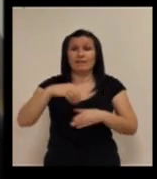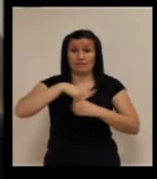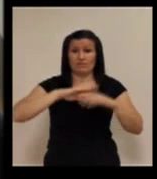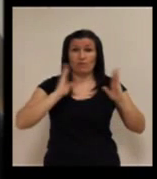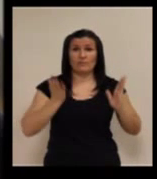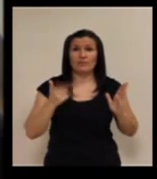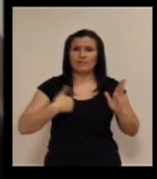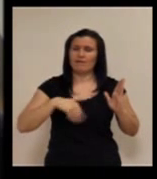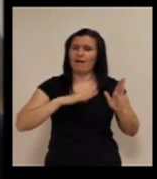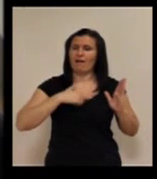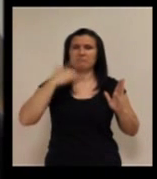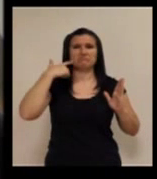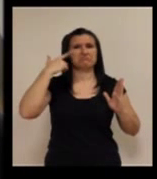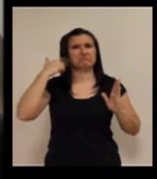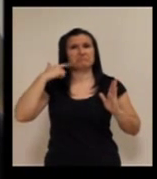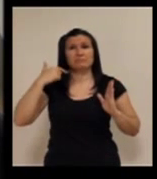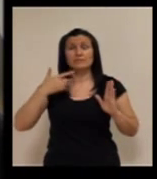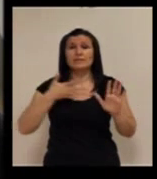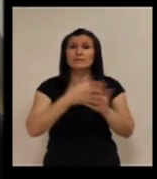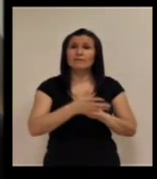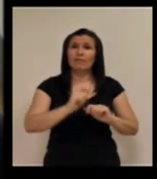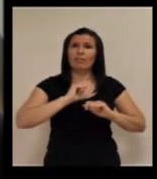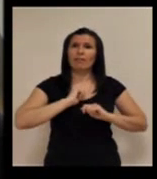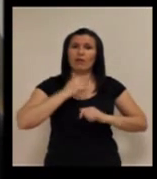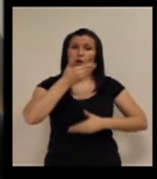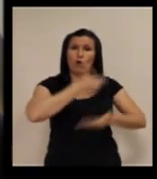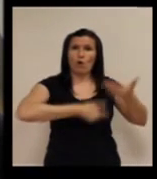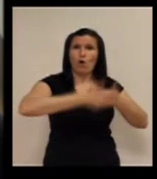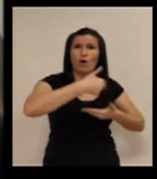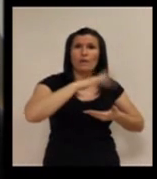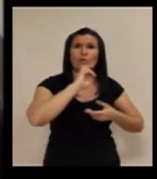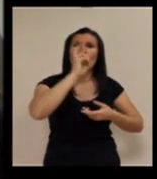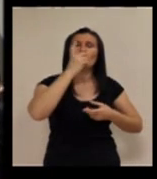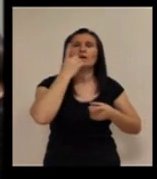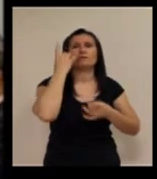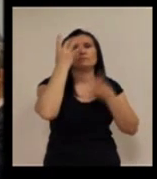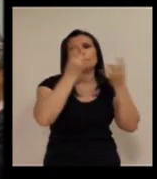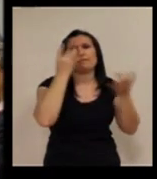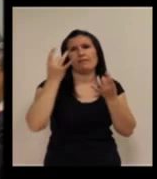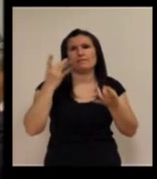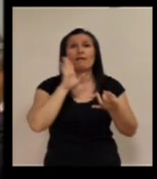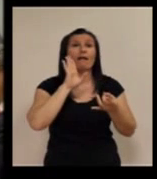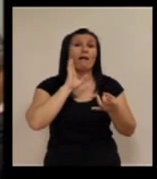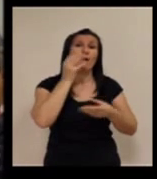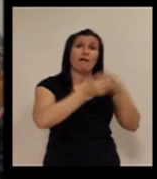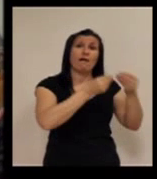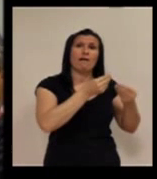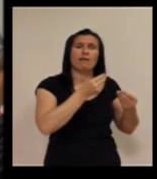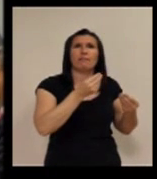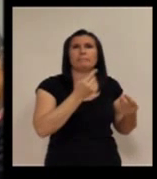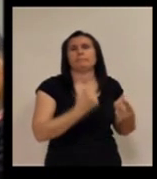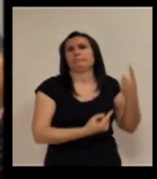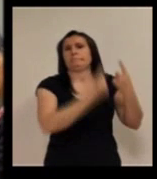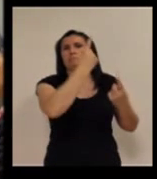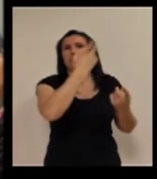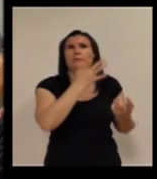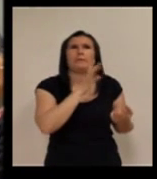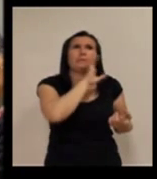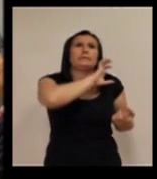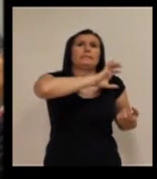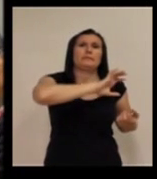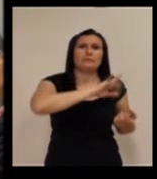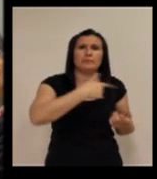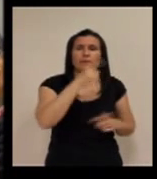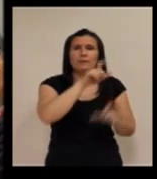domicilio, como algo con lo que se han familiarizado, nos hace colaborar con ellos en actividades que antes se hacían de manera anecdótica, ¿no? Pues hay